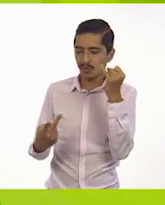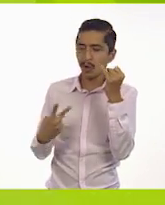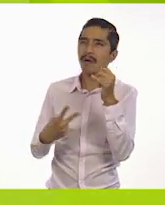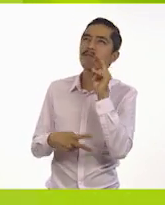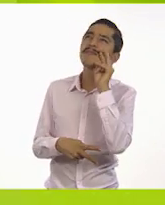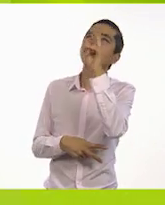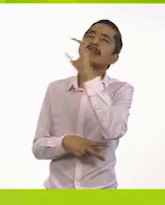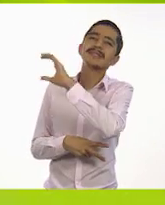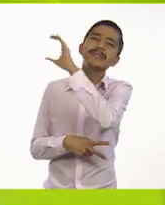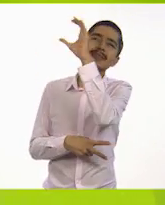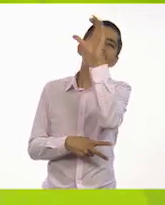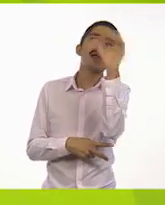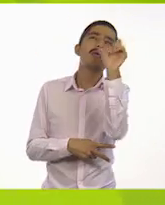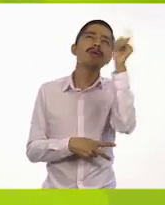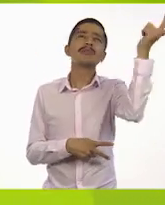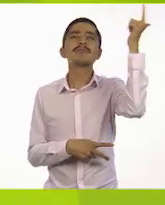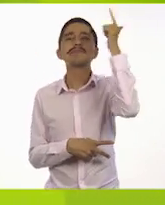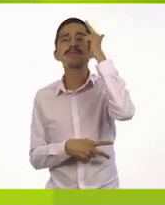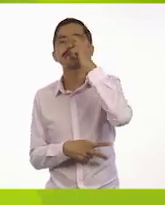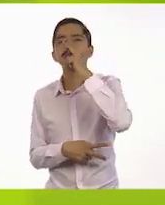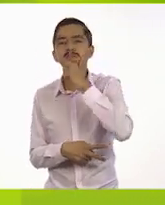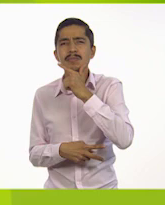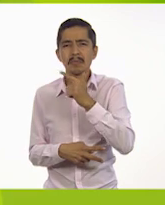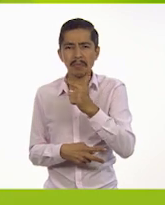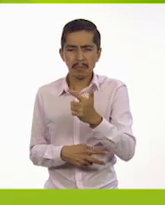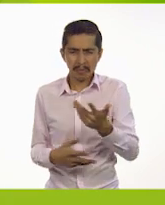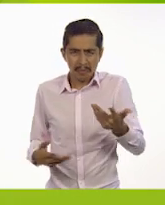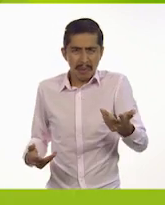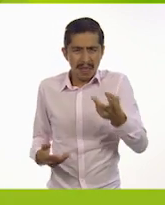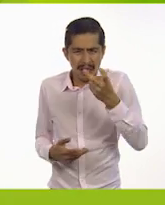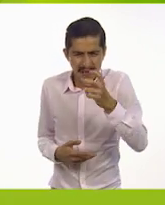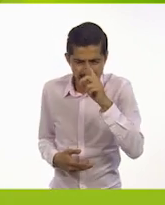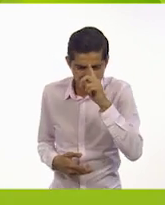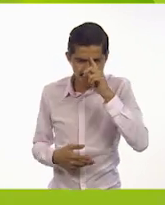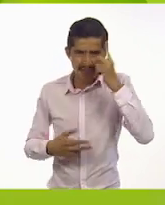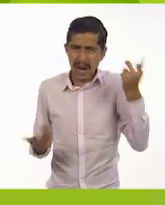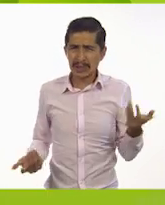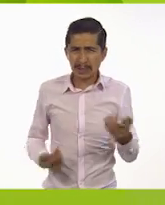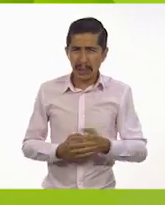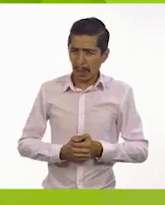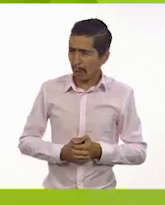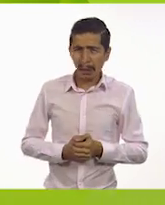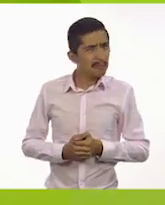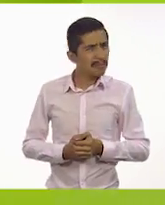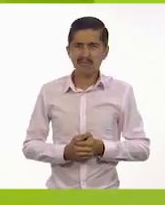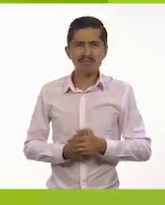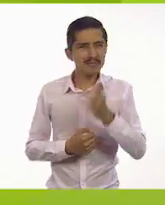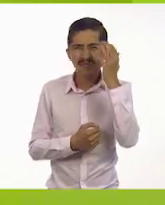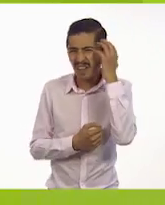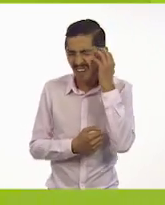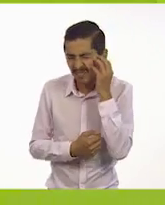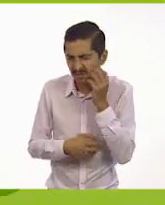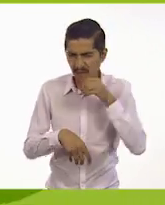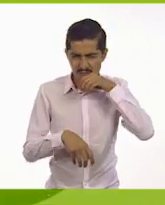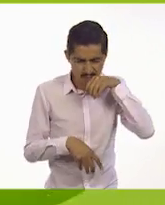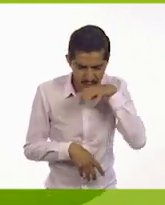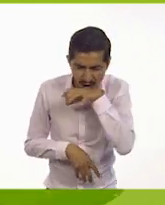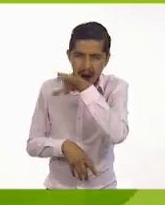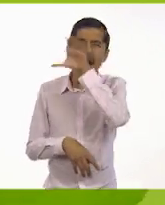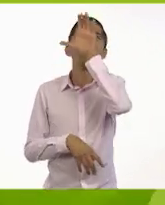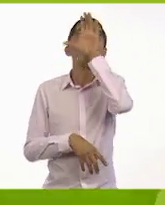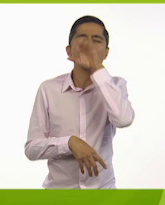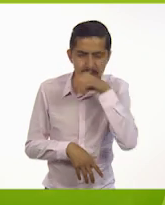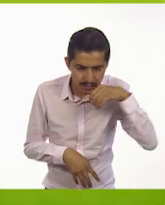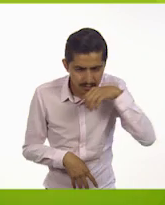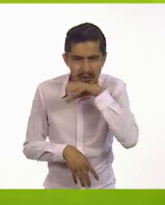cielo al anochecer. Eso no puede resultar tan difícil. Y el león se puso a rugir. Rubió